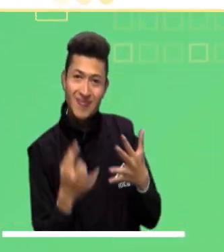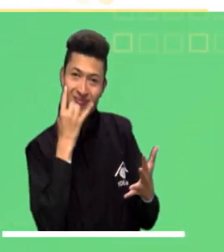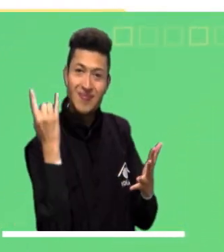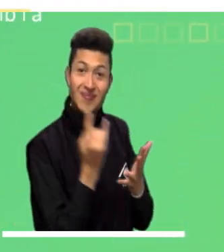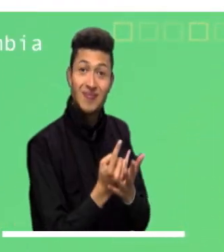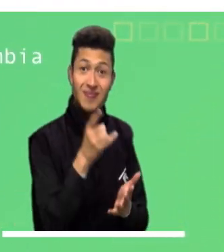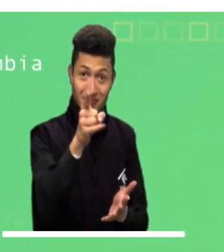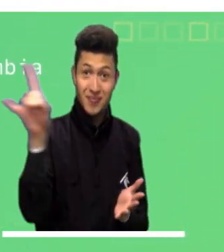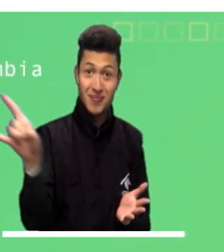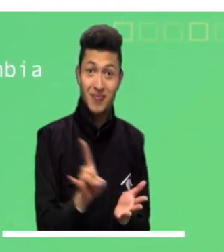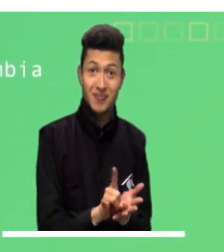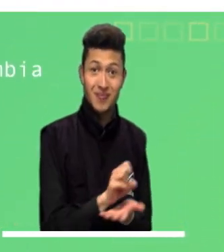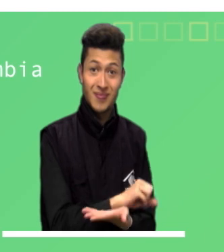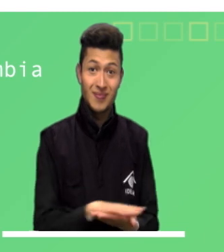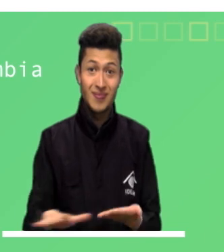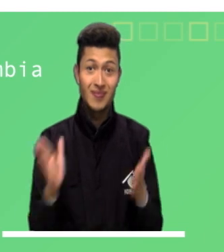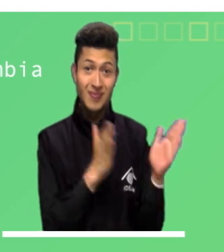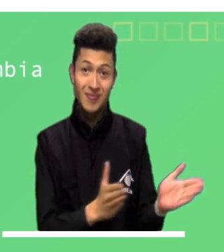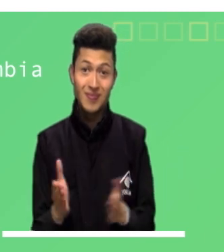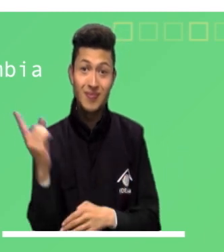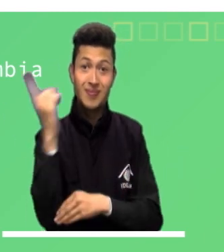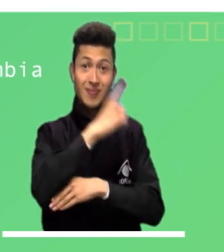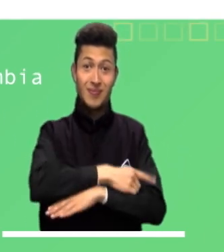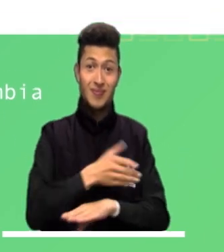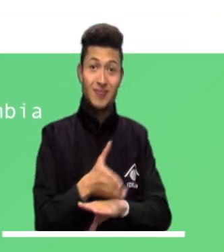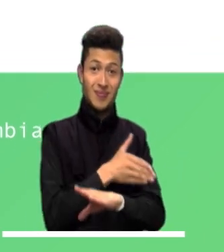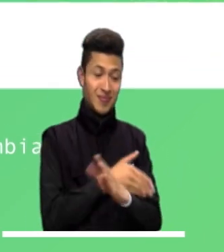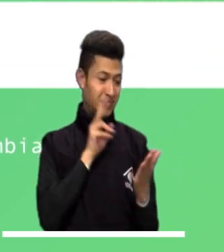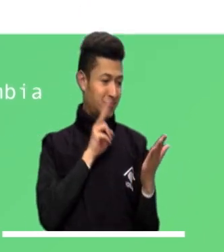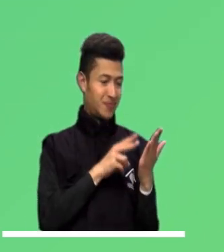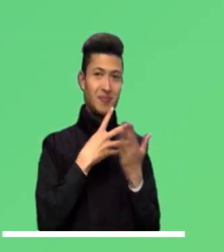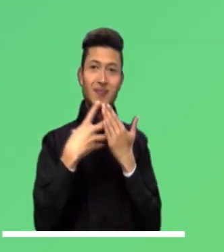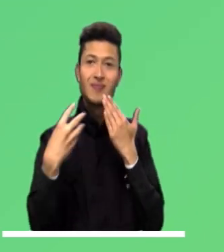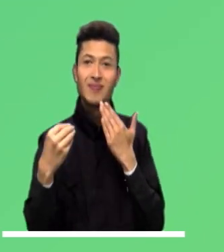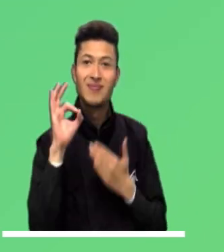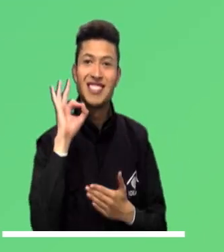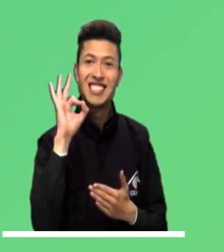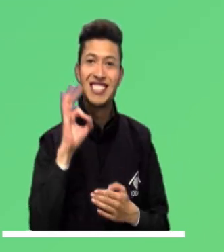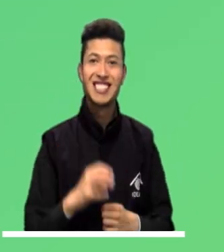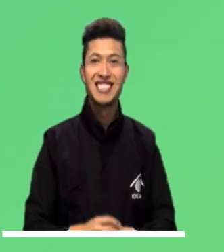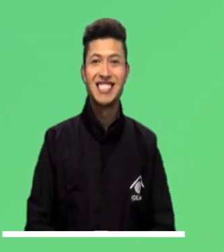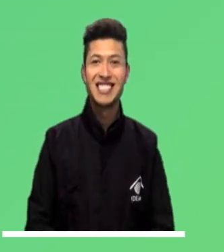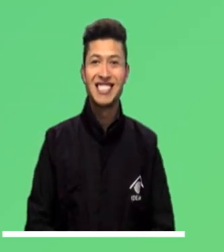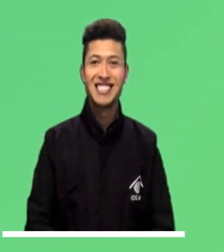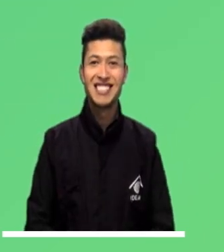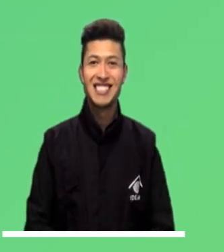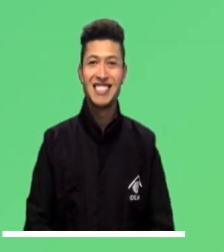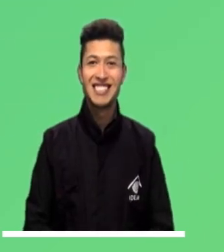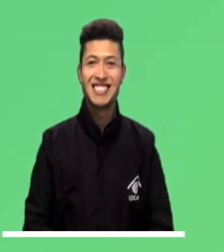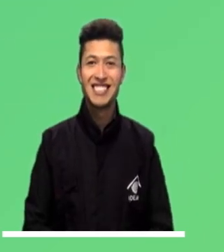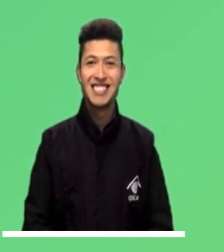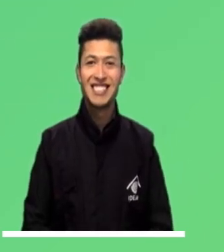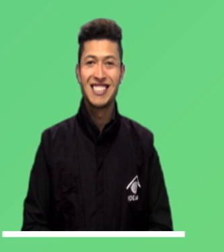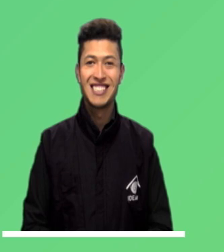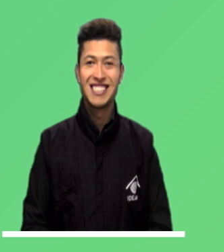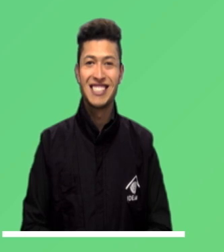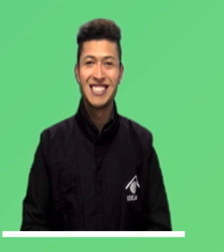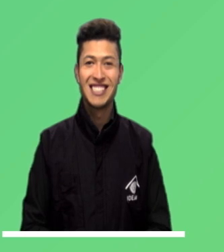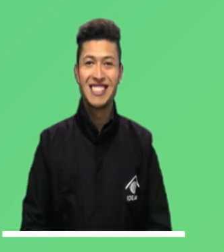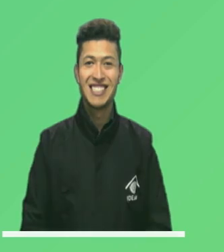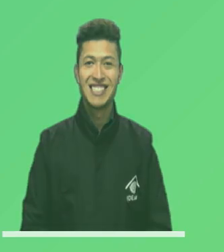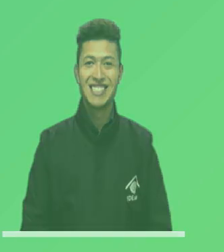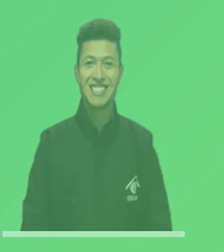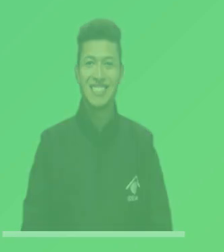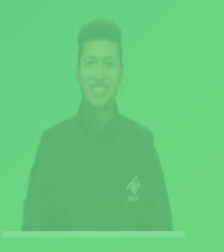deforestación, estadísticas de rayos y otros datos de interés. Descárguela gratis, planee su día y tome las